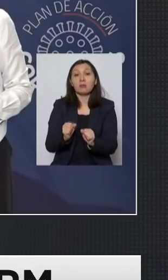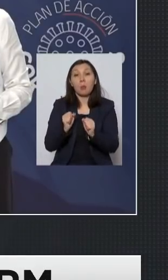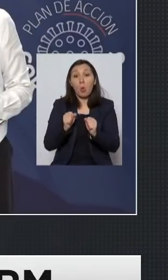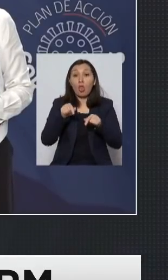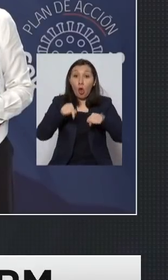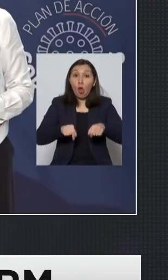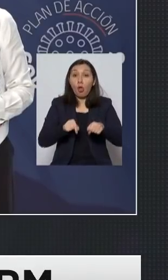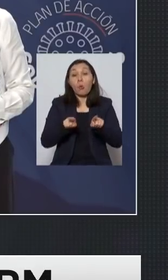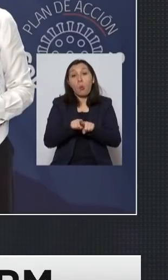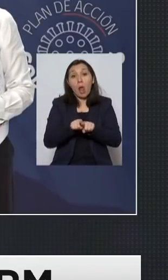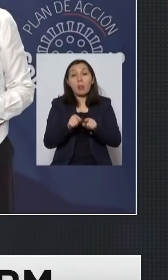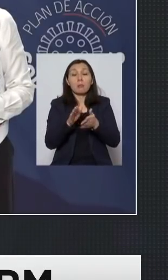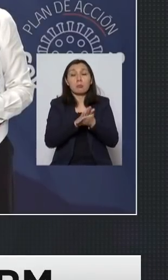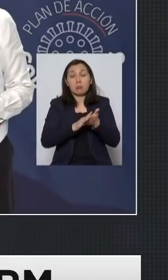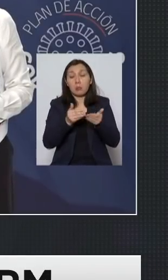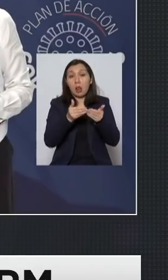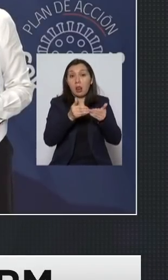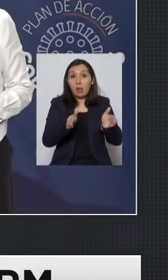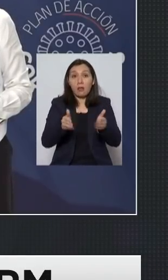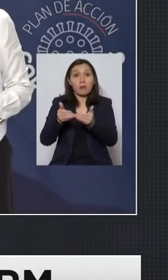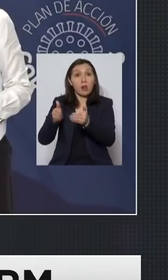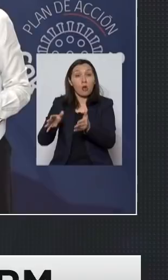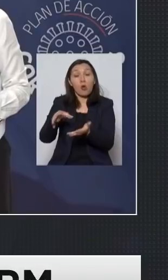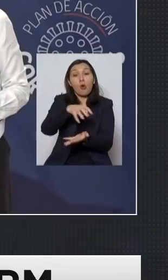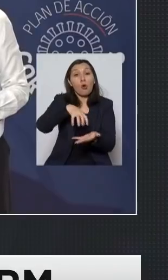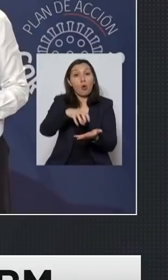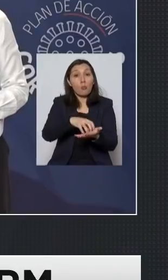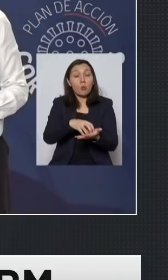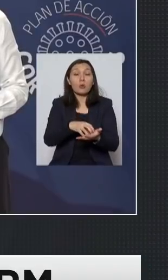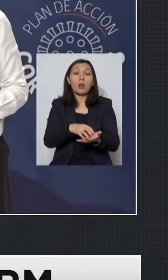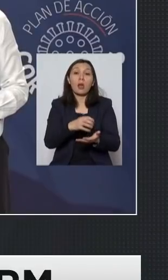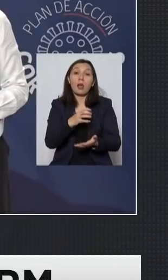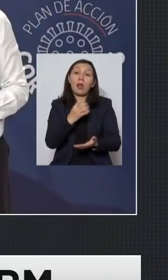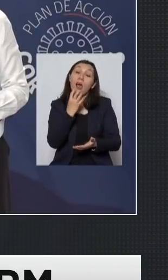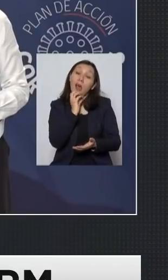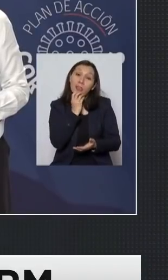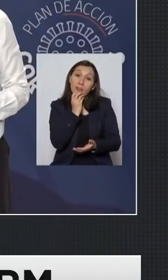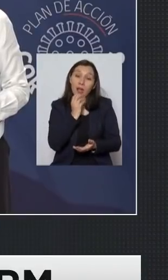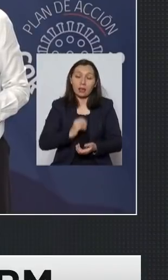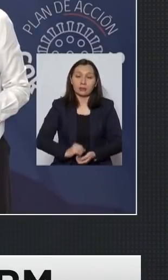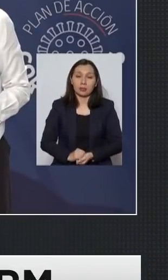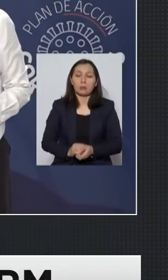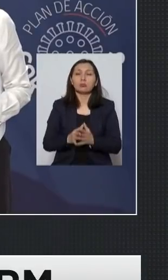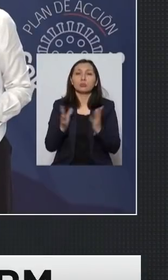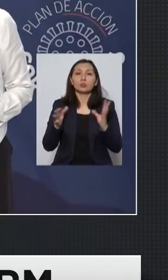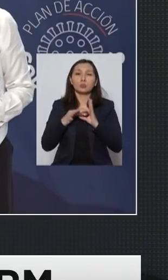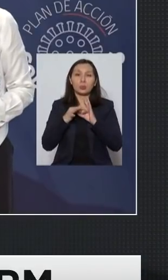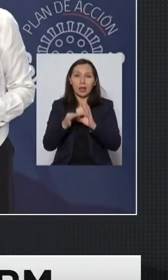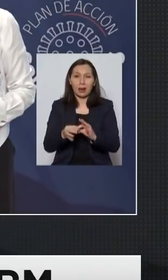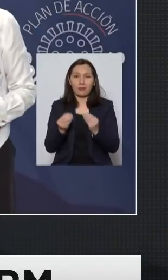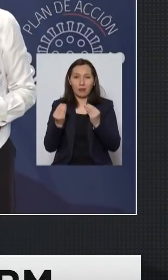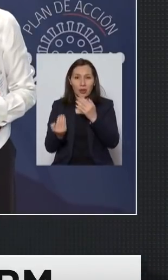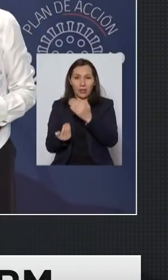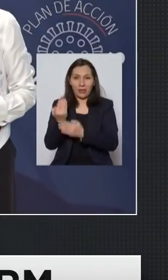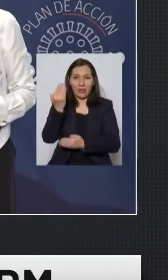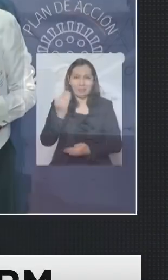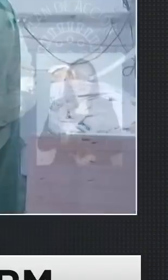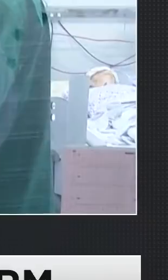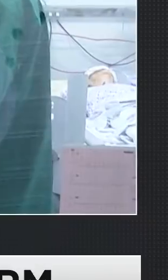levantar hoy día insisto la comuna en la región de Antofagasta muchas gracias muy buenos días